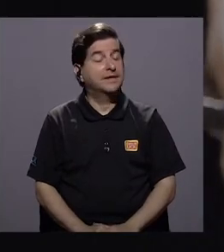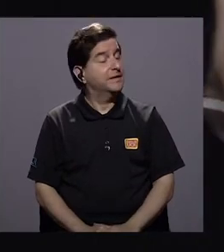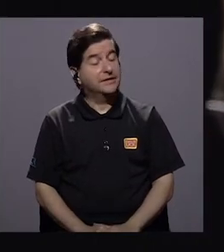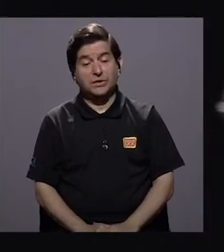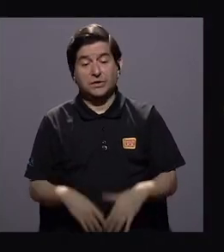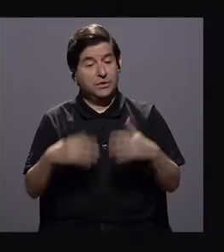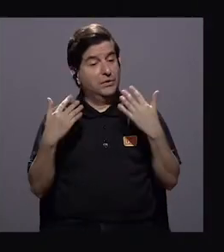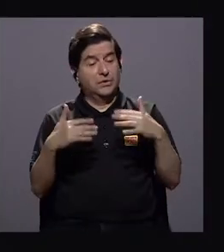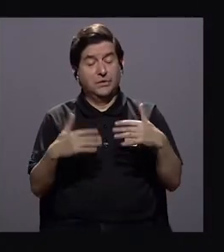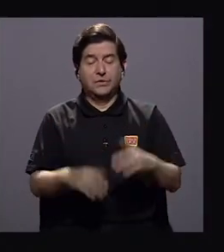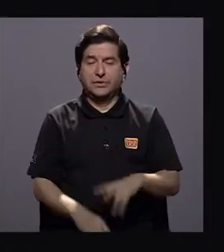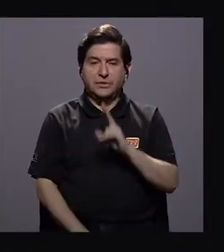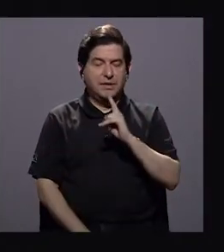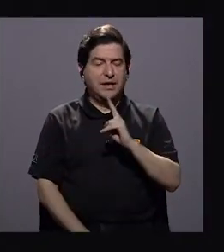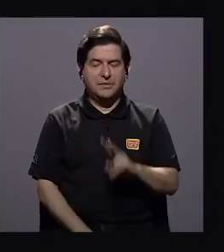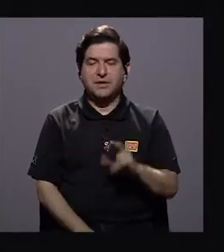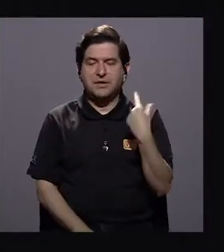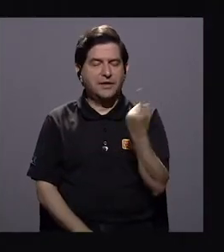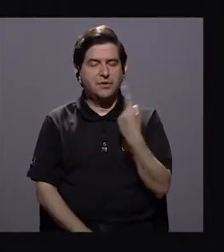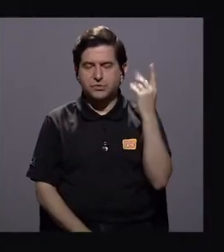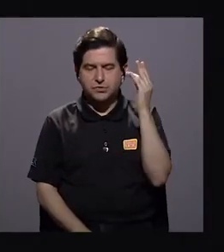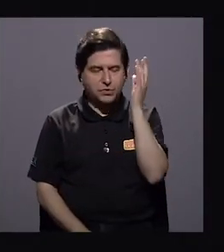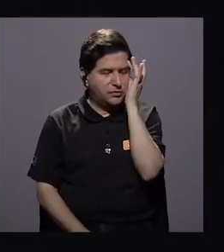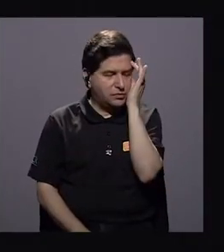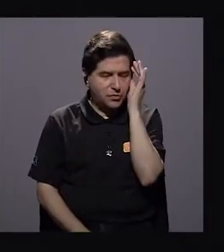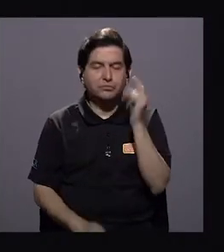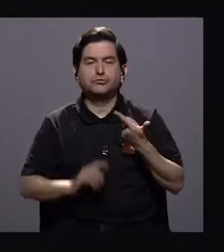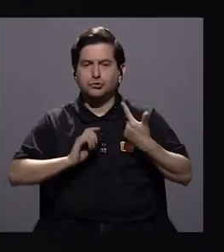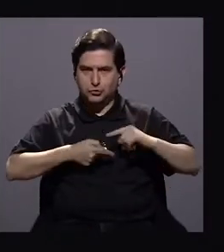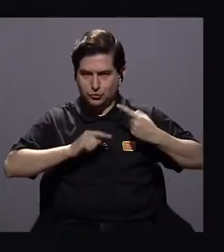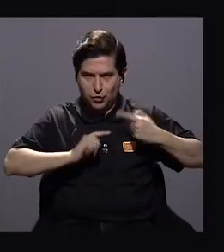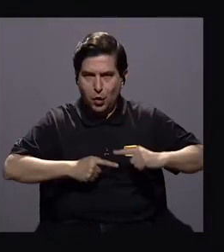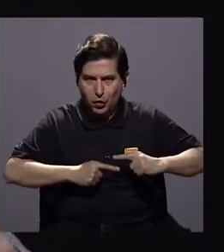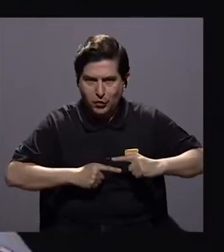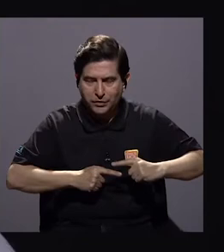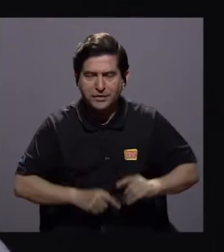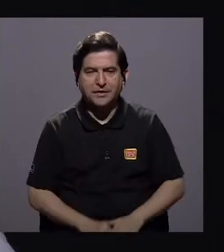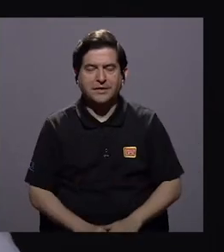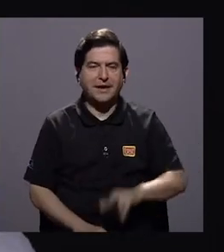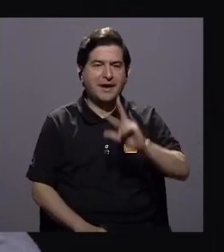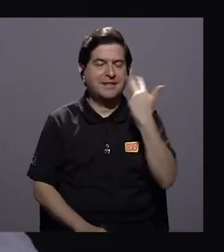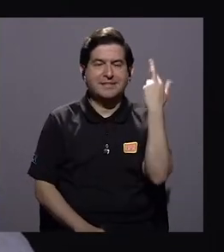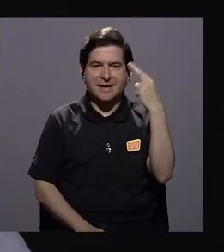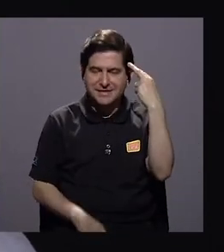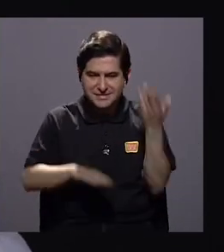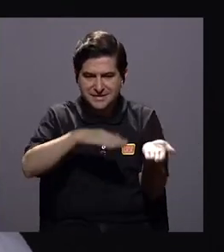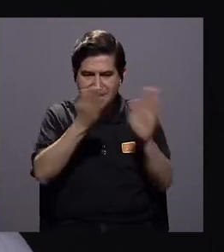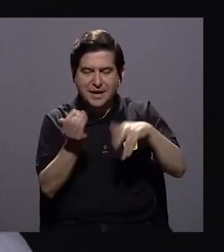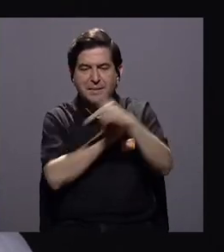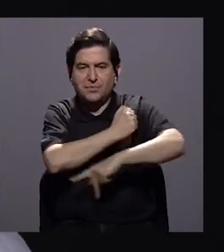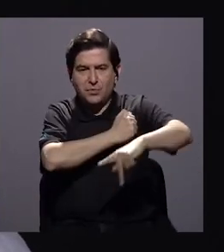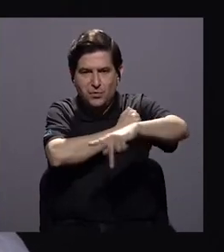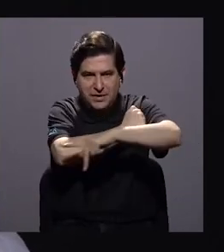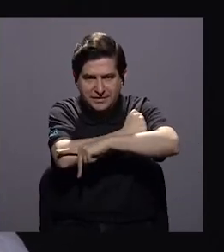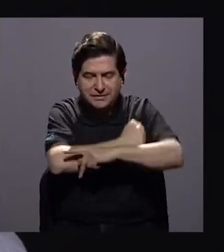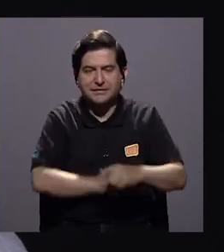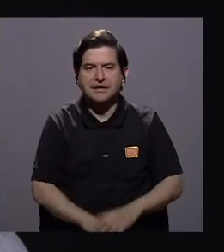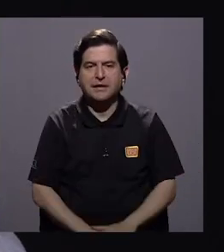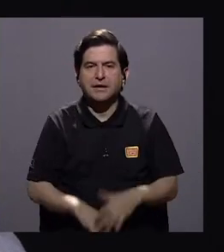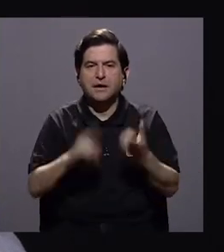Ay, don Rodolfo, que la verdad que no solamente preocupa, sino duele. La tercera causa de muerte en este país